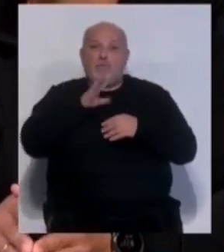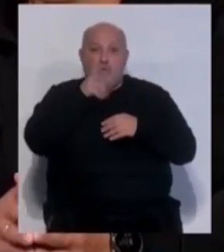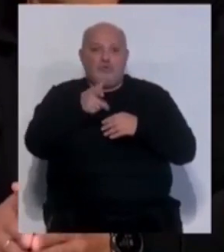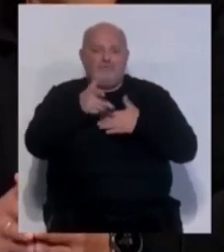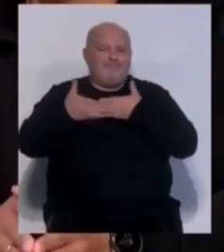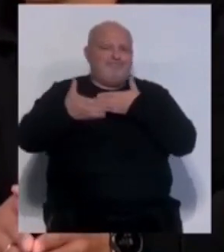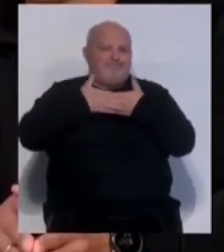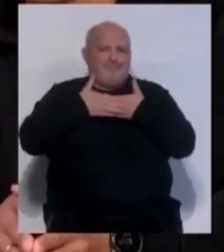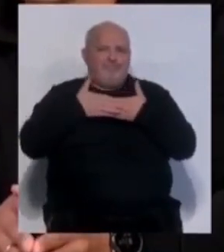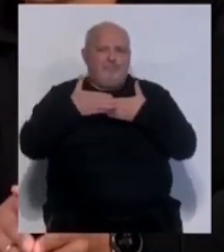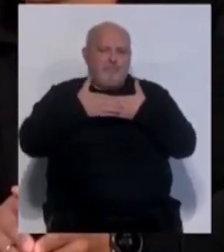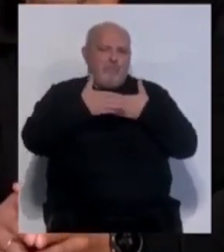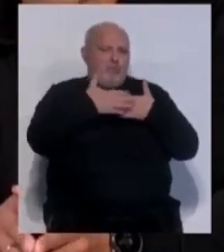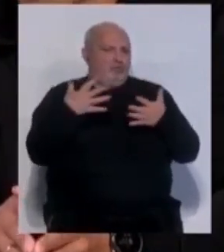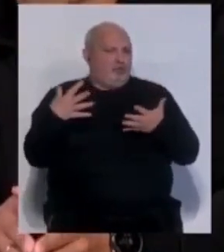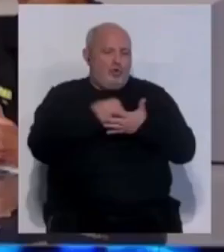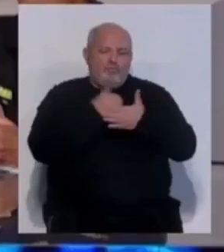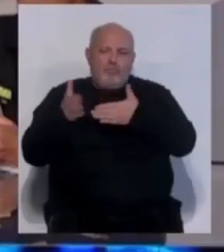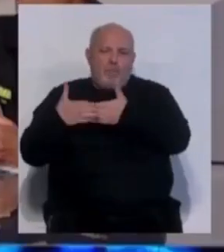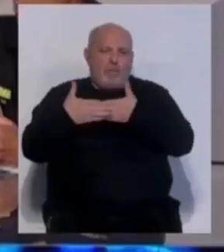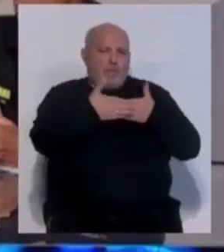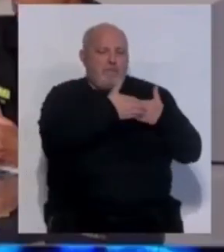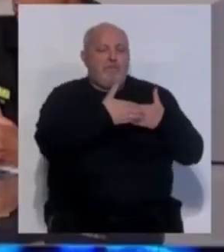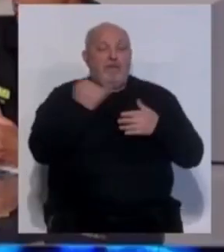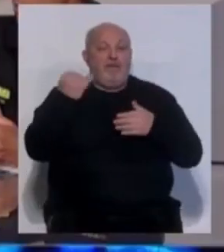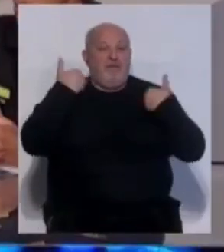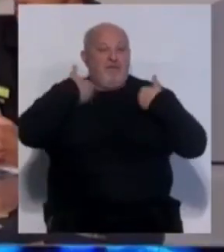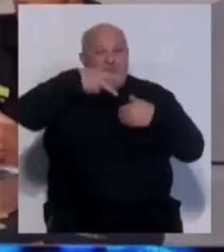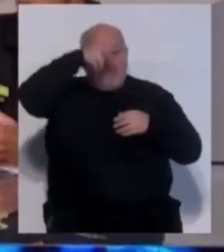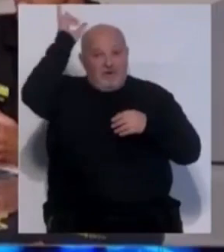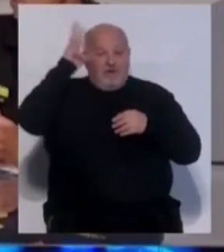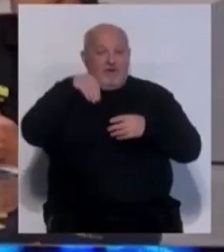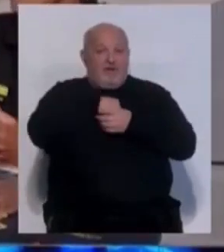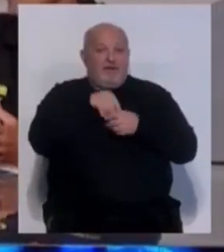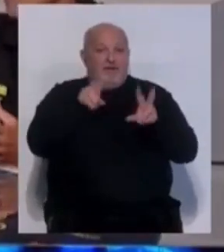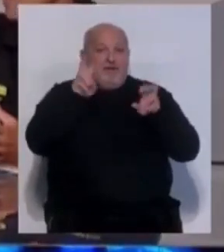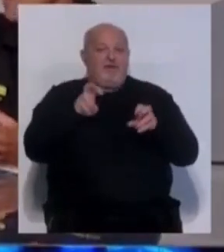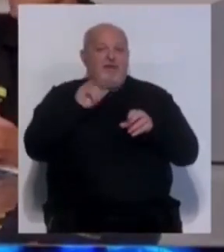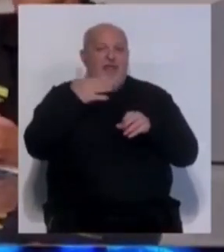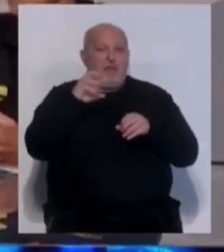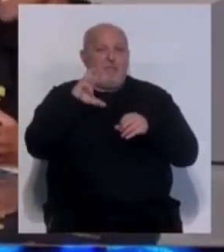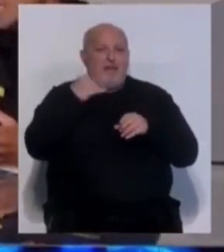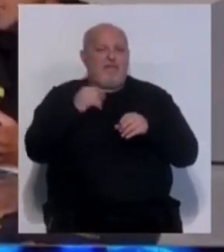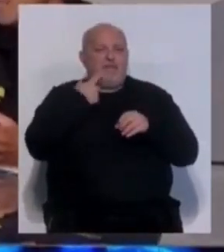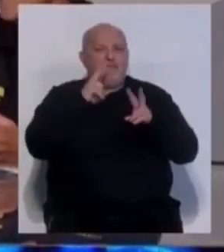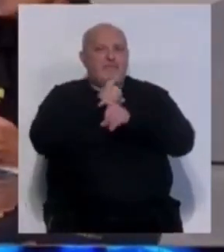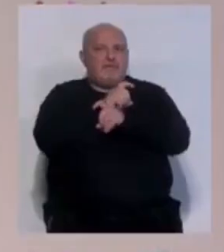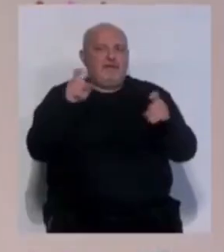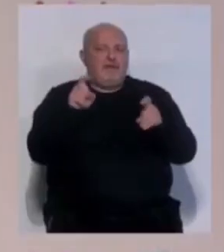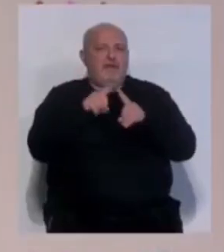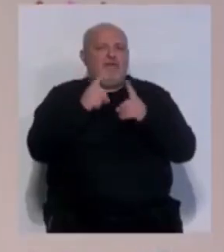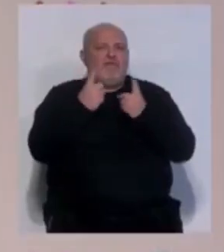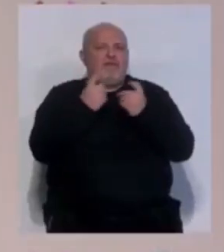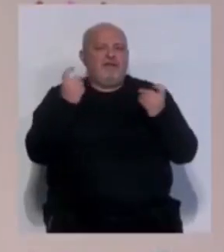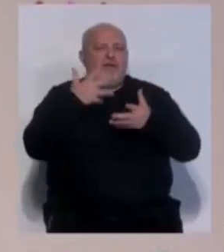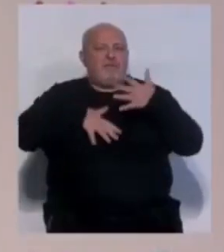cerrarle las puertas a las que podamos al fuego, todas las que podamos. El jefe de zona de bomberos en la Bahía de Cádiz, Ignacio Pérez, también ha alertado de